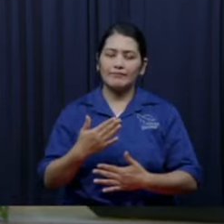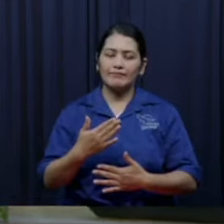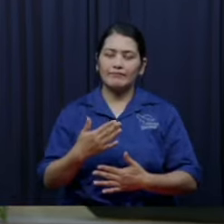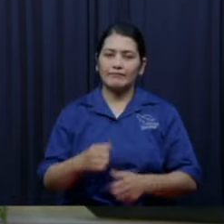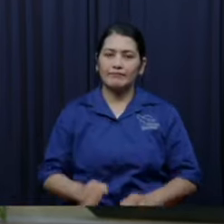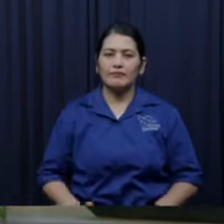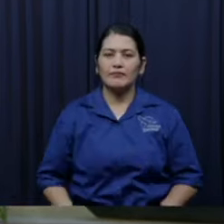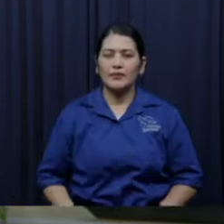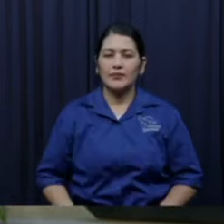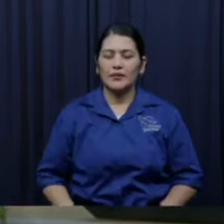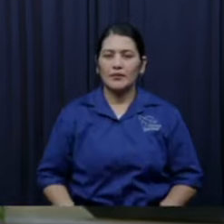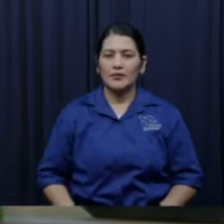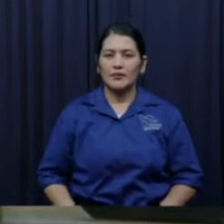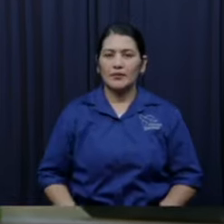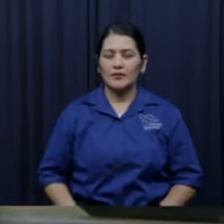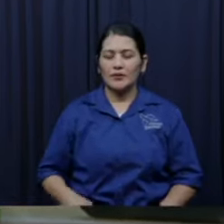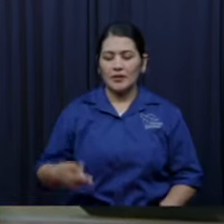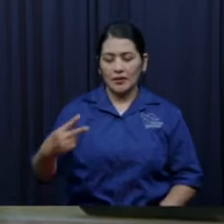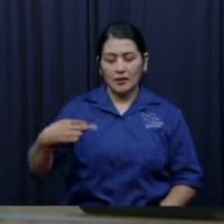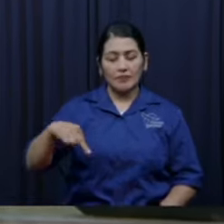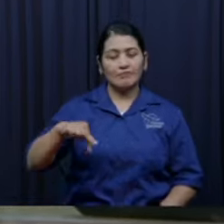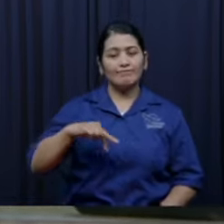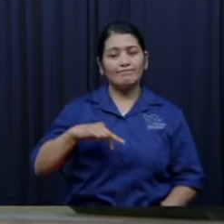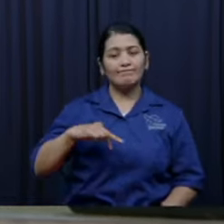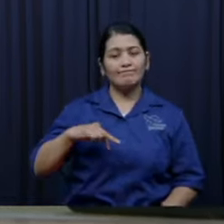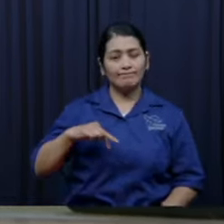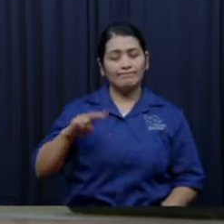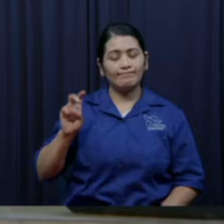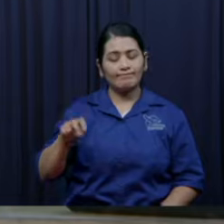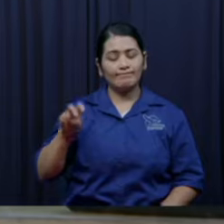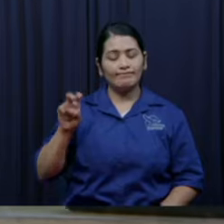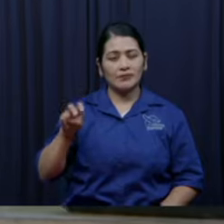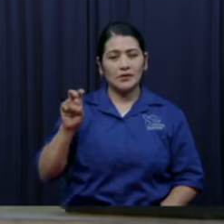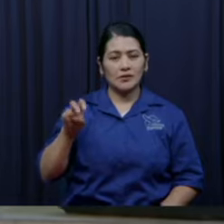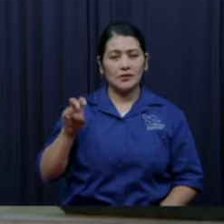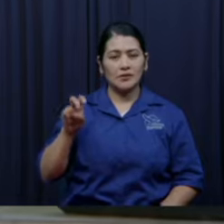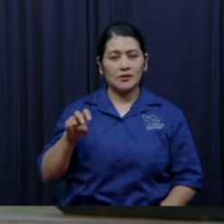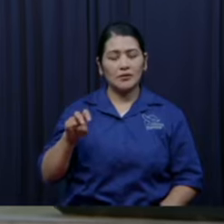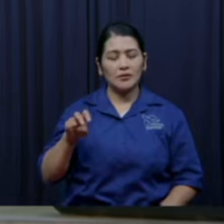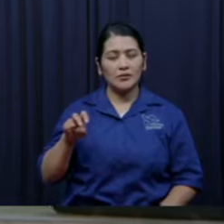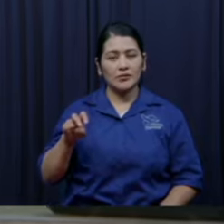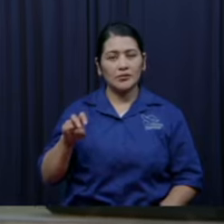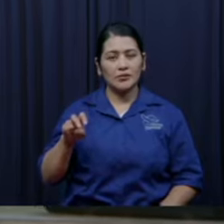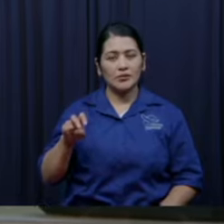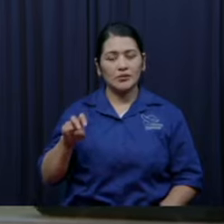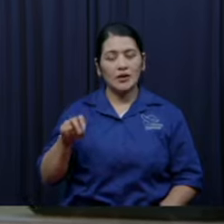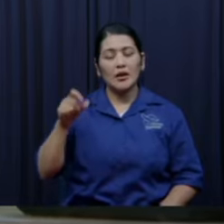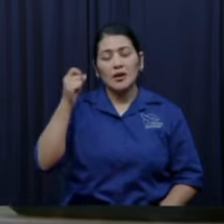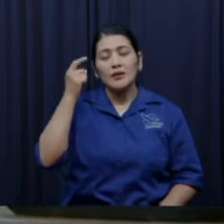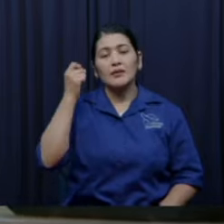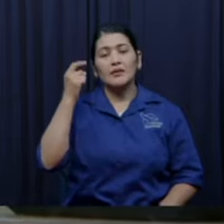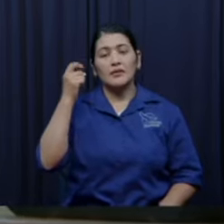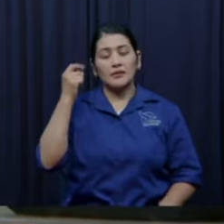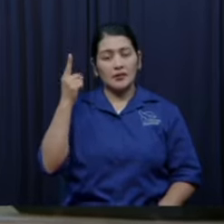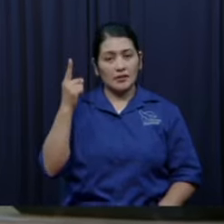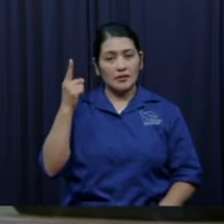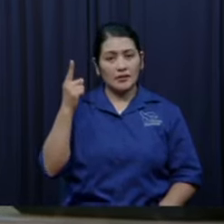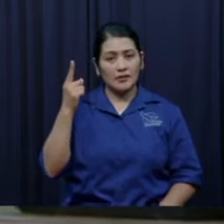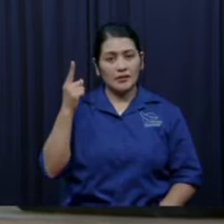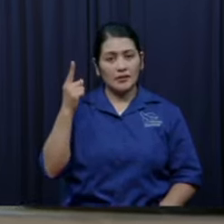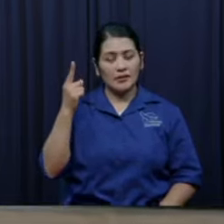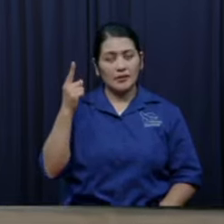arriesgar lo que Dios le da a uno para que lo administre y lo lleve por muchos años para las funciones que Dios quiere aquí en la tierra